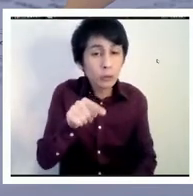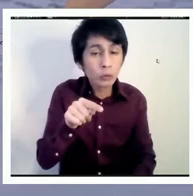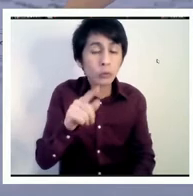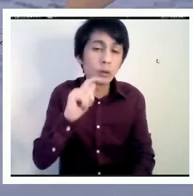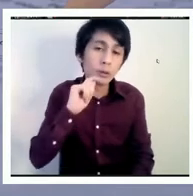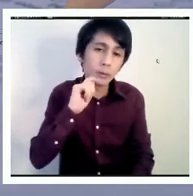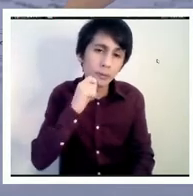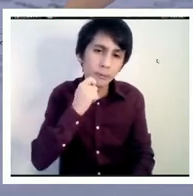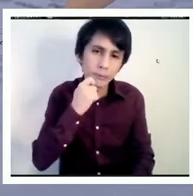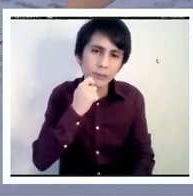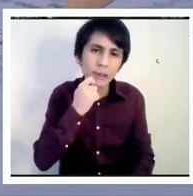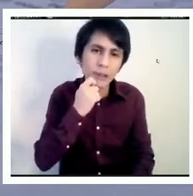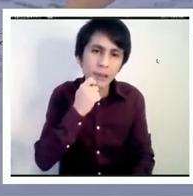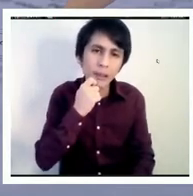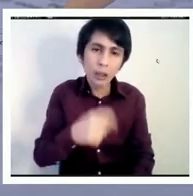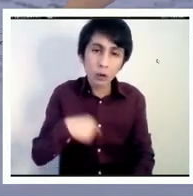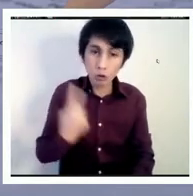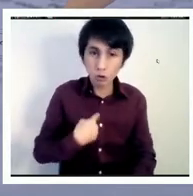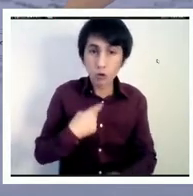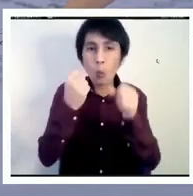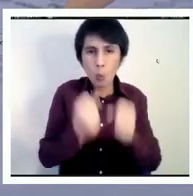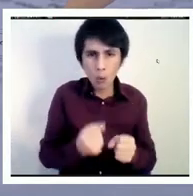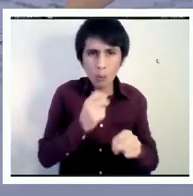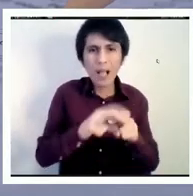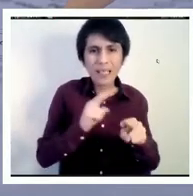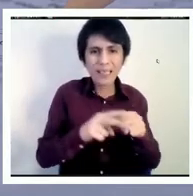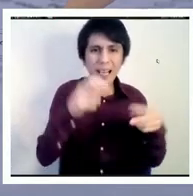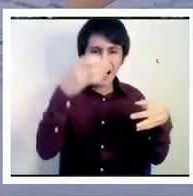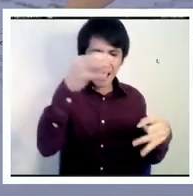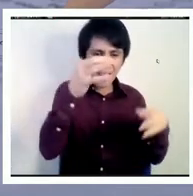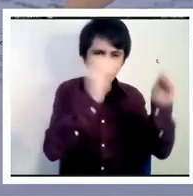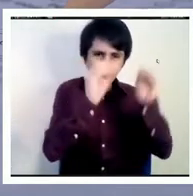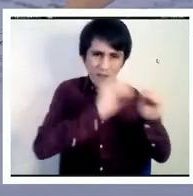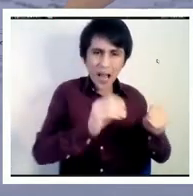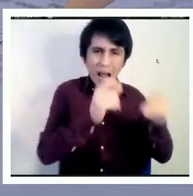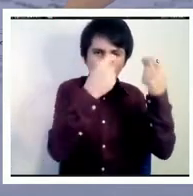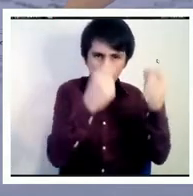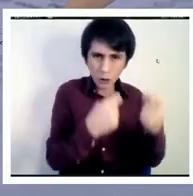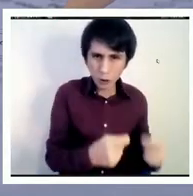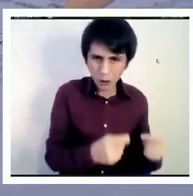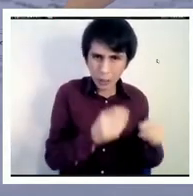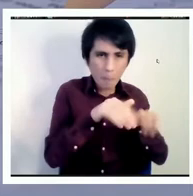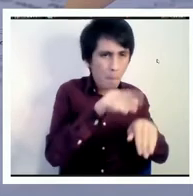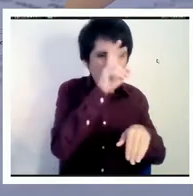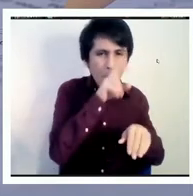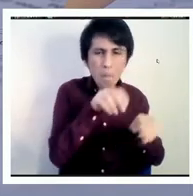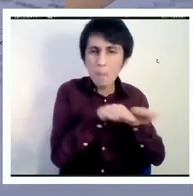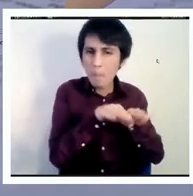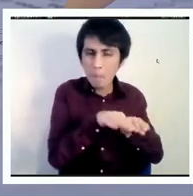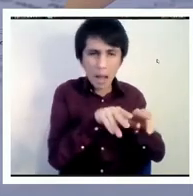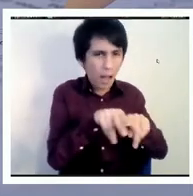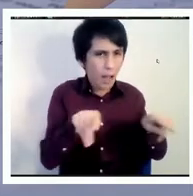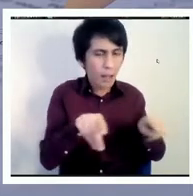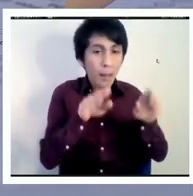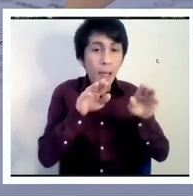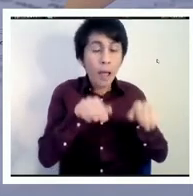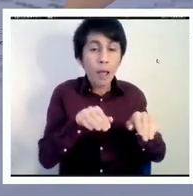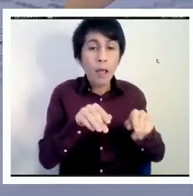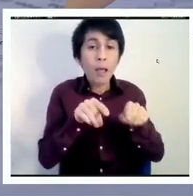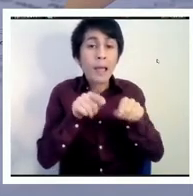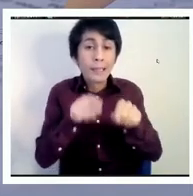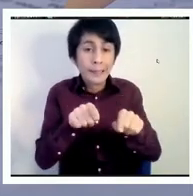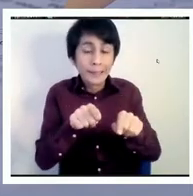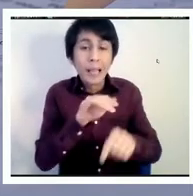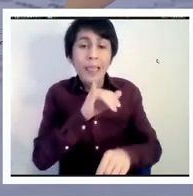desarrollar estas evaluaciones estandarizadas. Cuando hacemos esto y fueron canceladas las evaluaciones en el